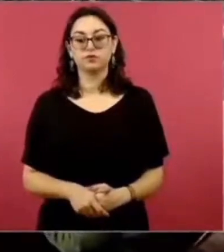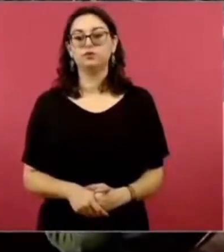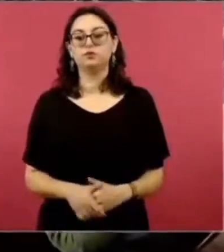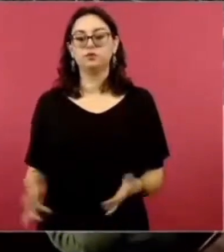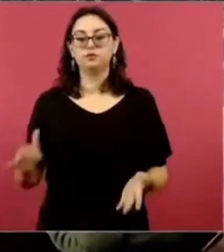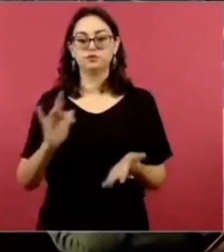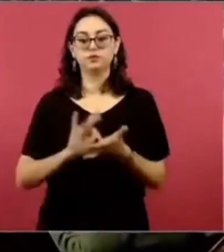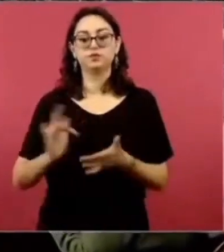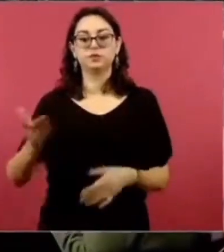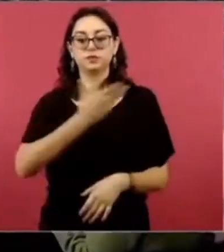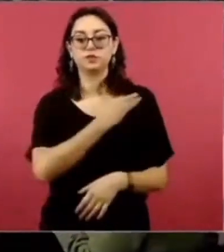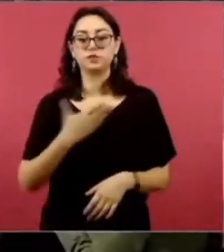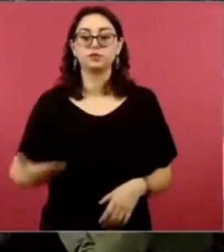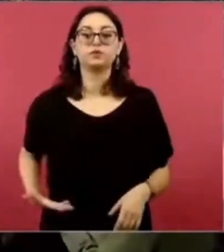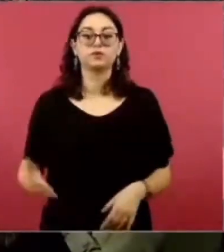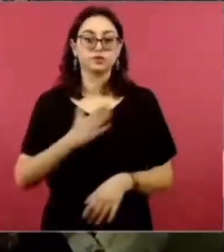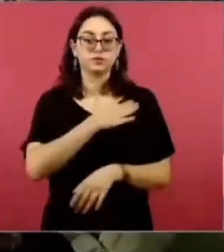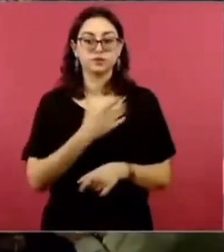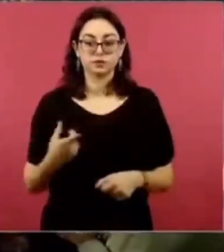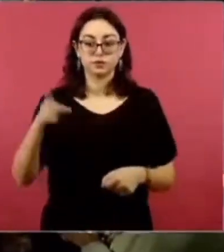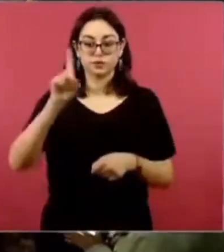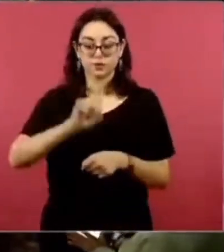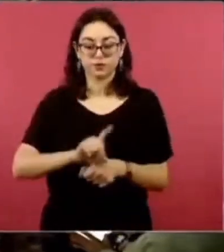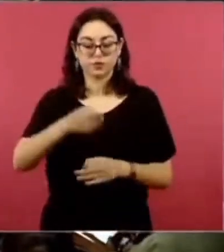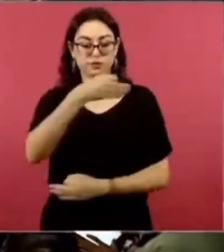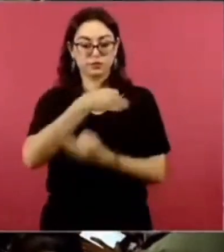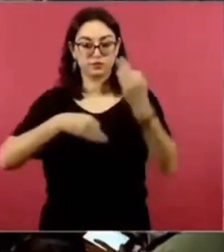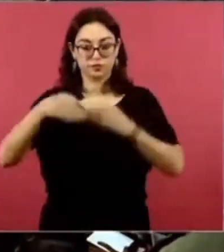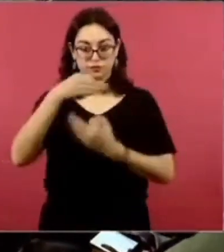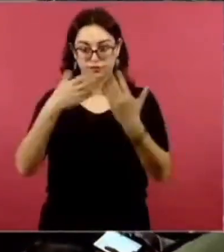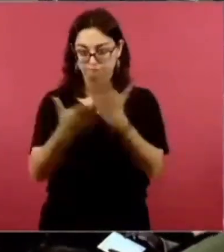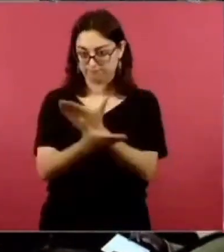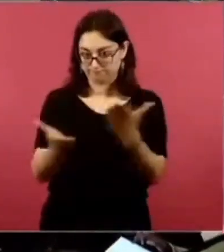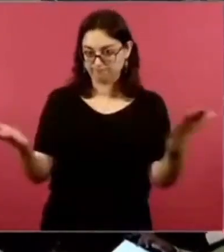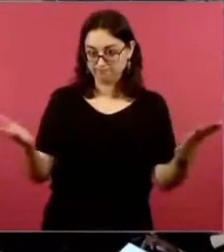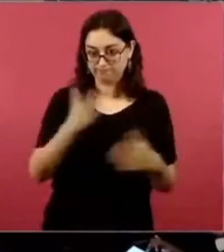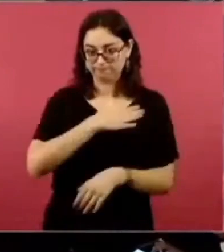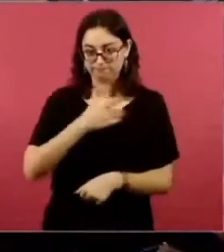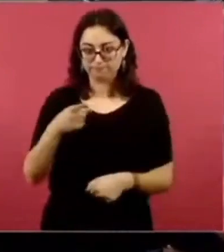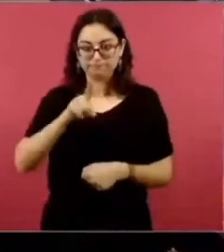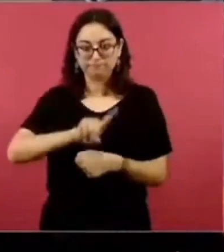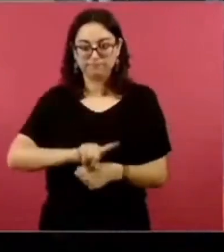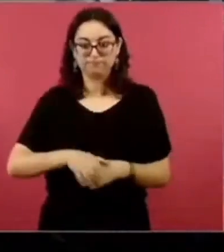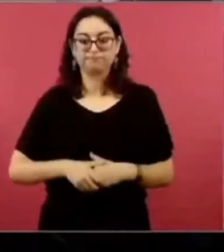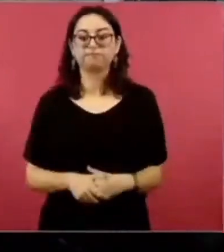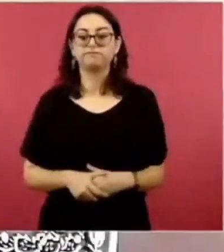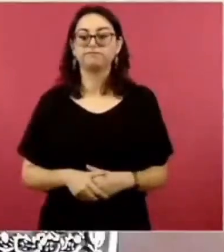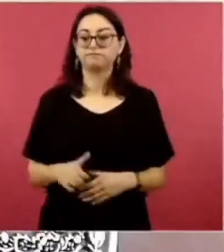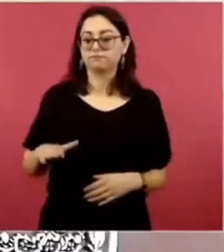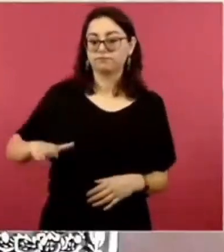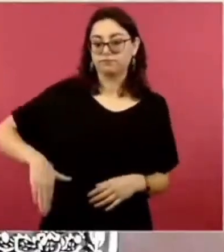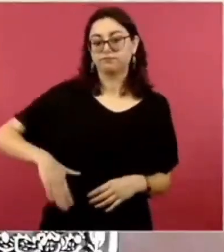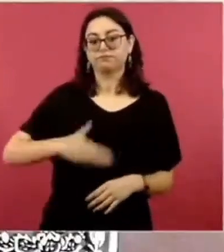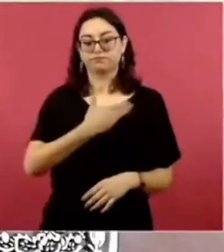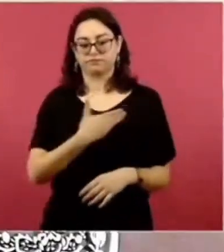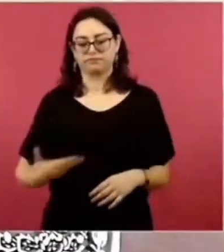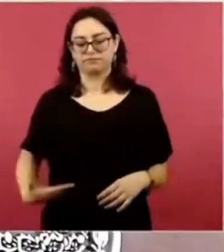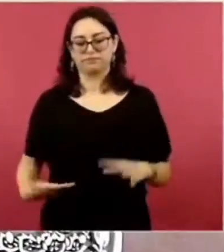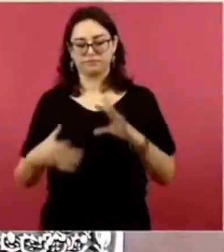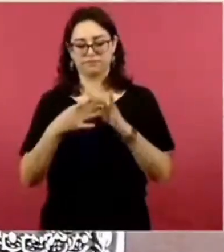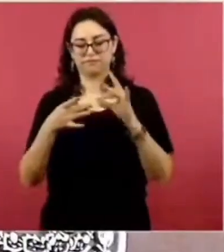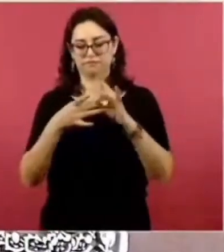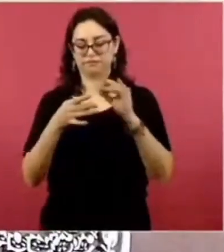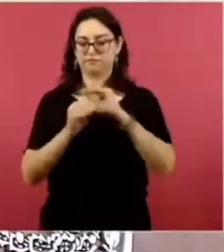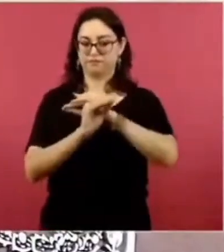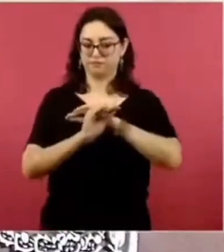Gracias, presidente. Muy buenos días. Muy buenos días a todos. Efectivamente, como lo dijo el presidente, vamos a informar sobre un